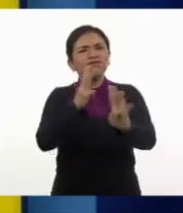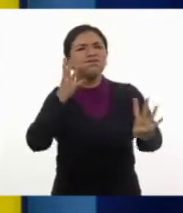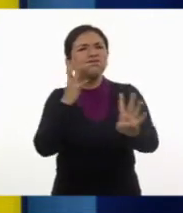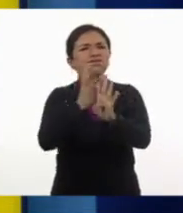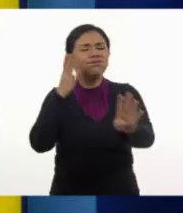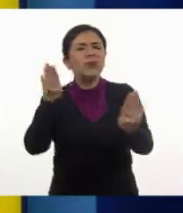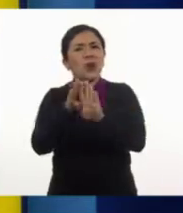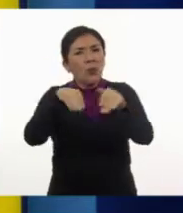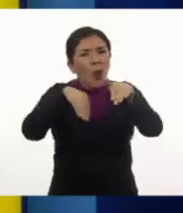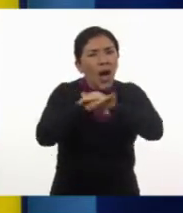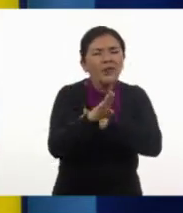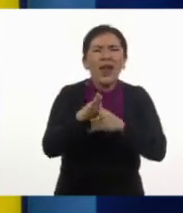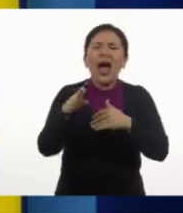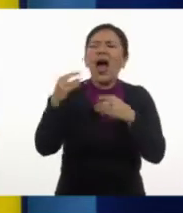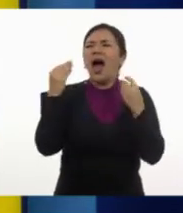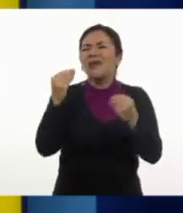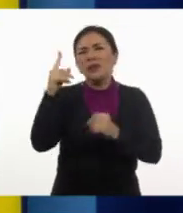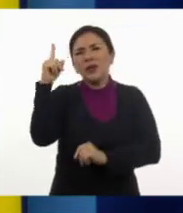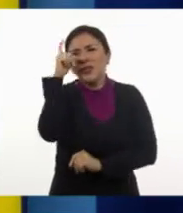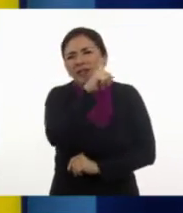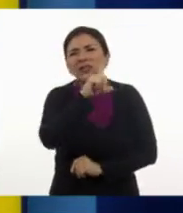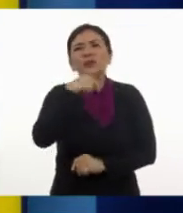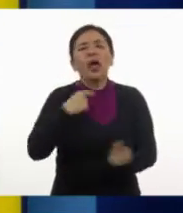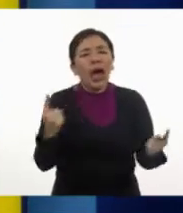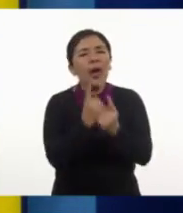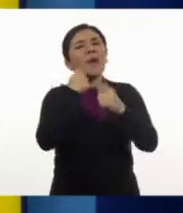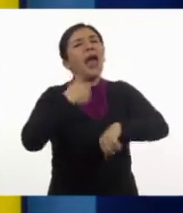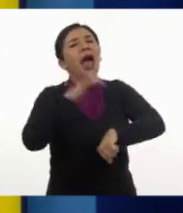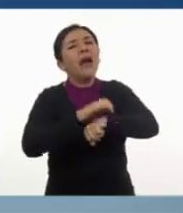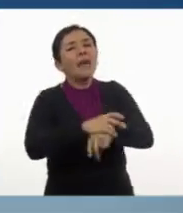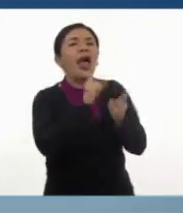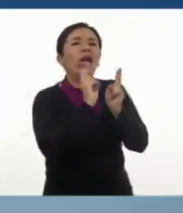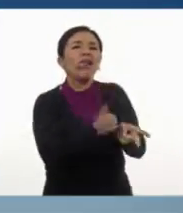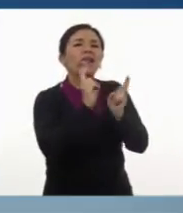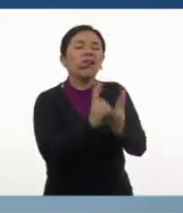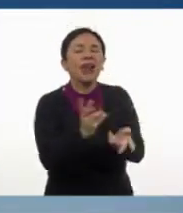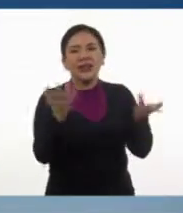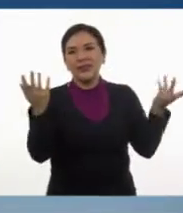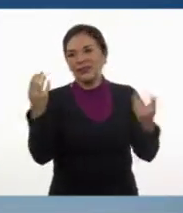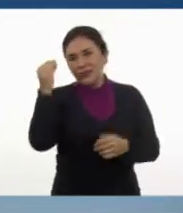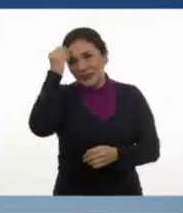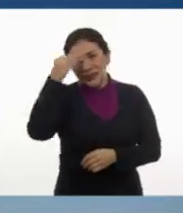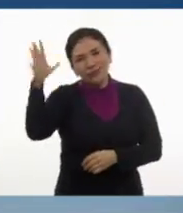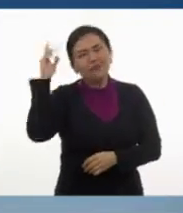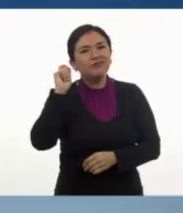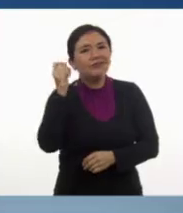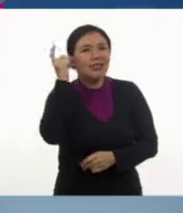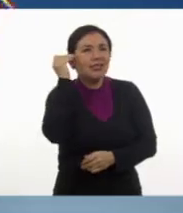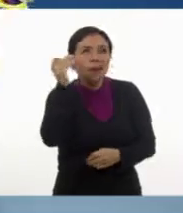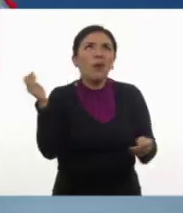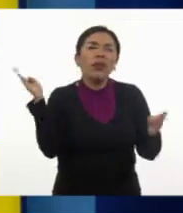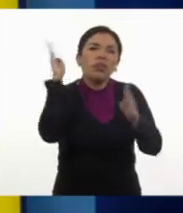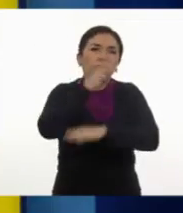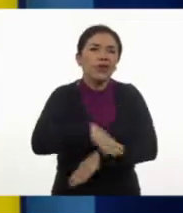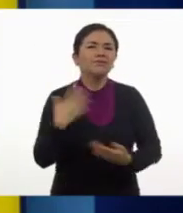para poder entrar fue todo un rollo. Aparte nos encontramos a una amiga y... Sí, estábamos platicando y todo. Sí, se nos fue el tiempo, pero